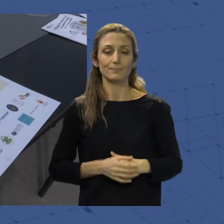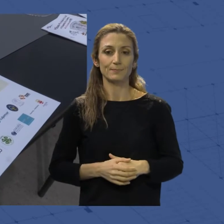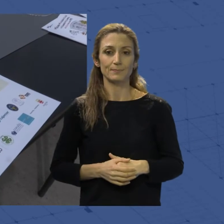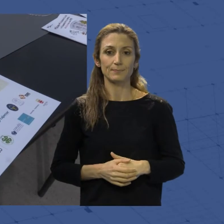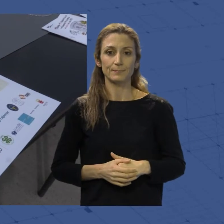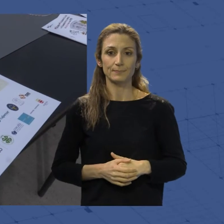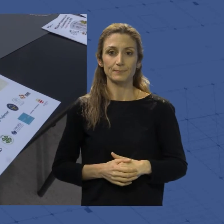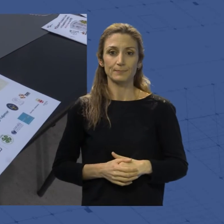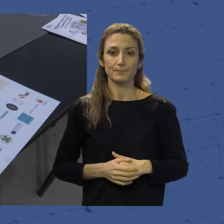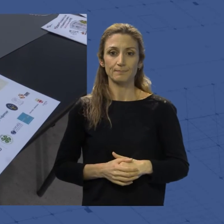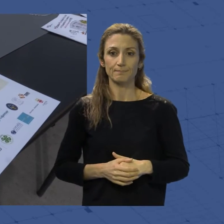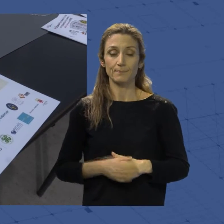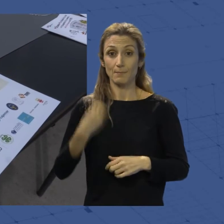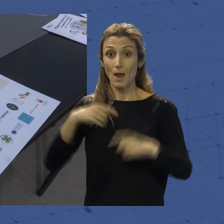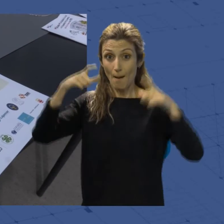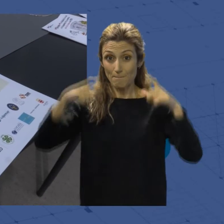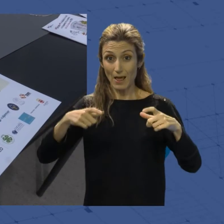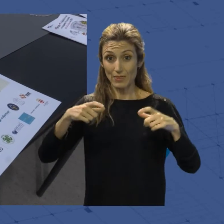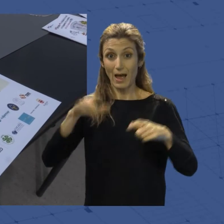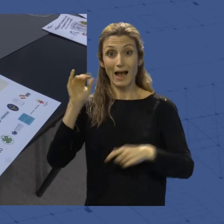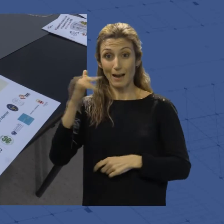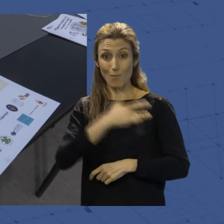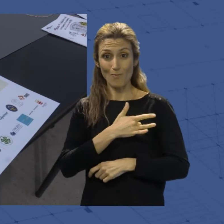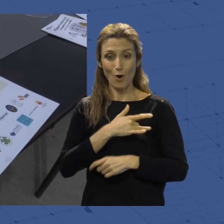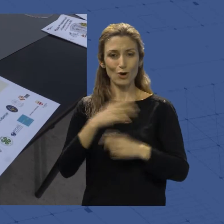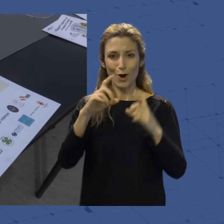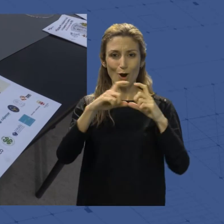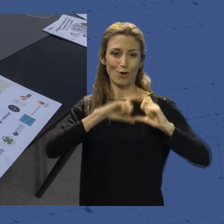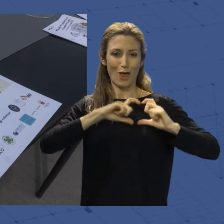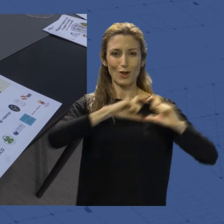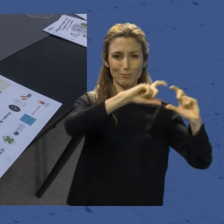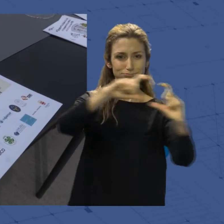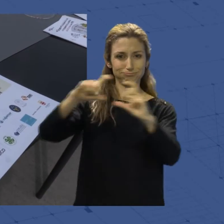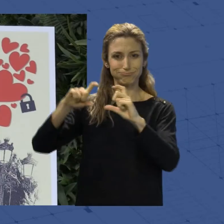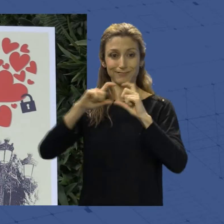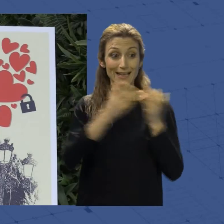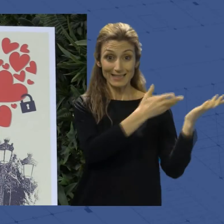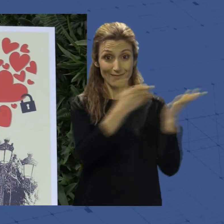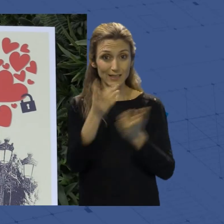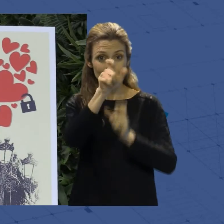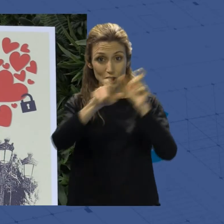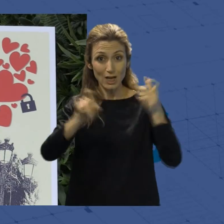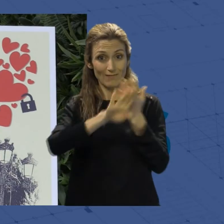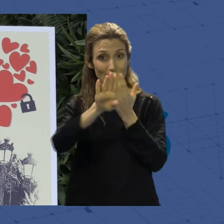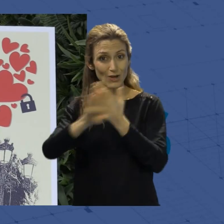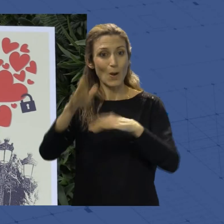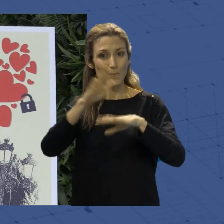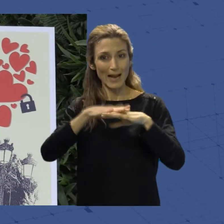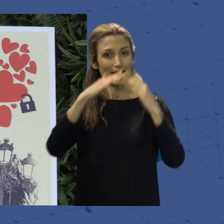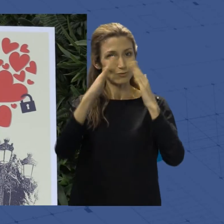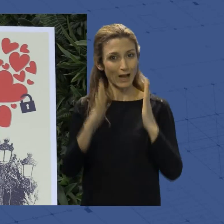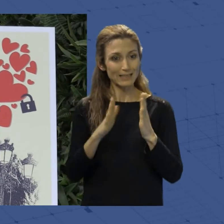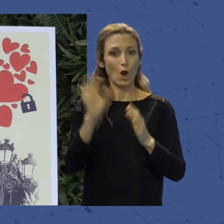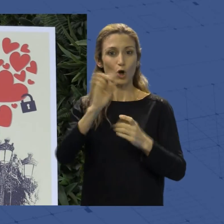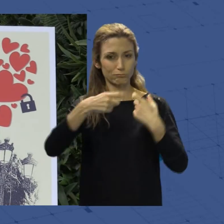Se decorará la plaza Campoamor con corazones y se invita a los almerienses a decorar las fachadas de sus casas y de sus establecimientos